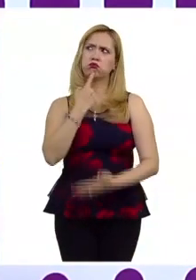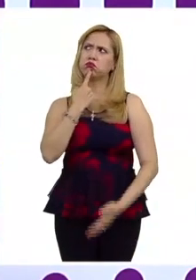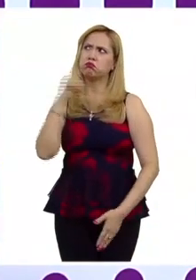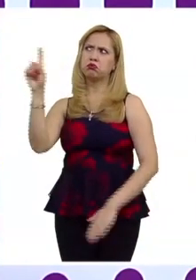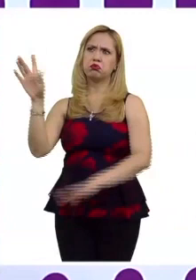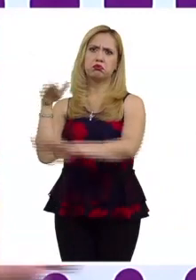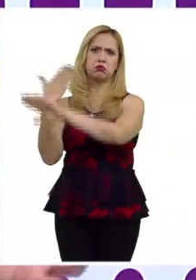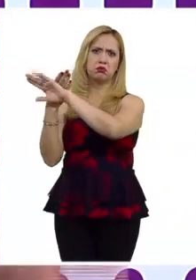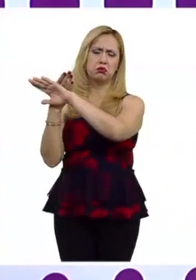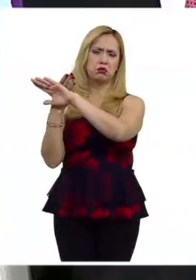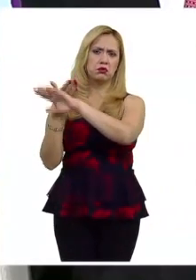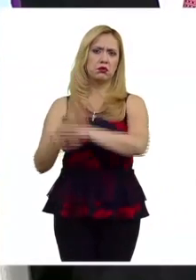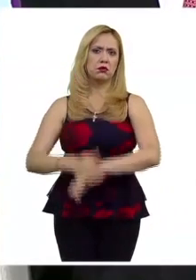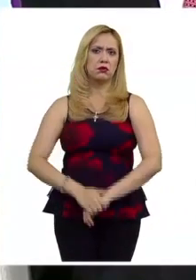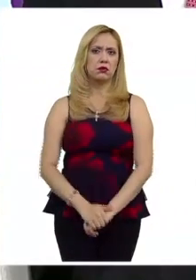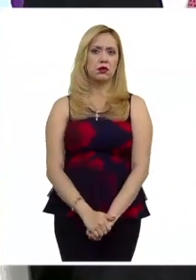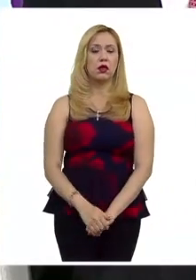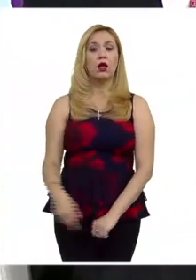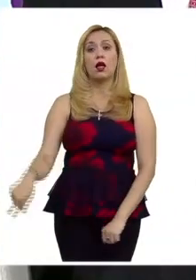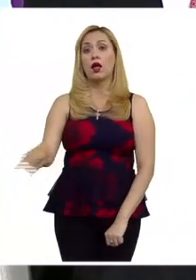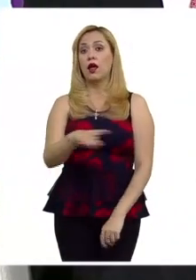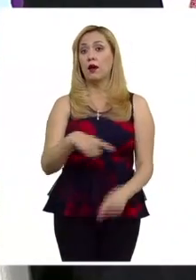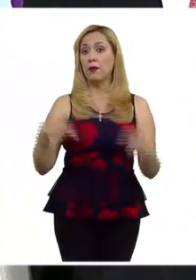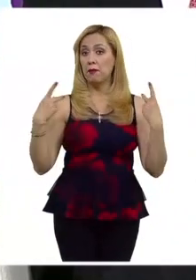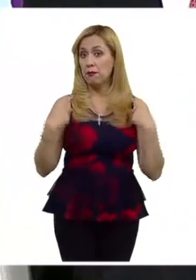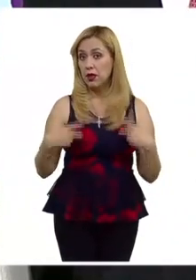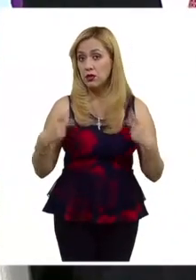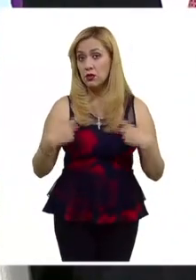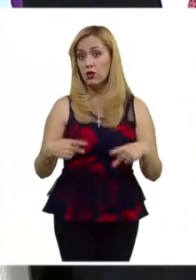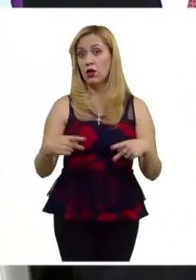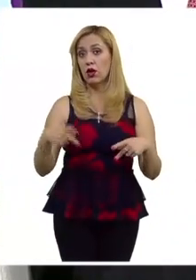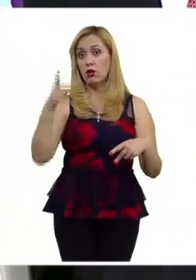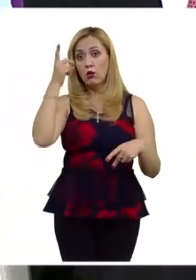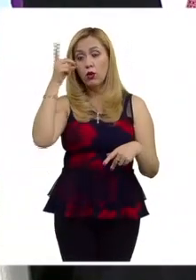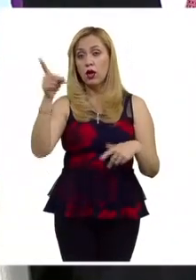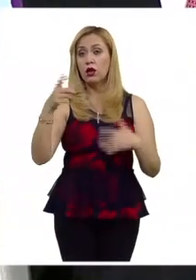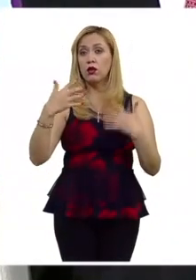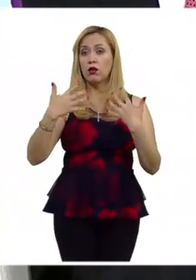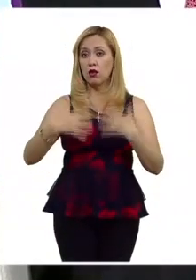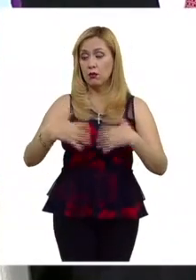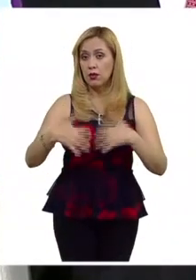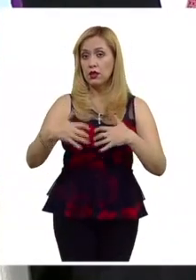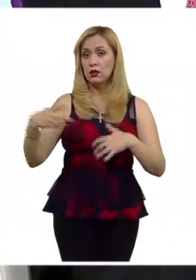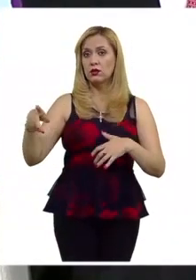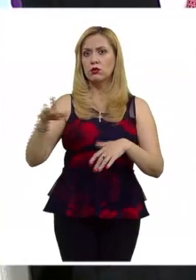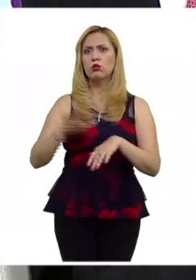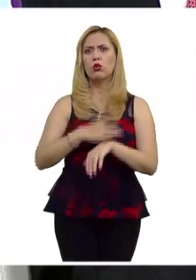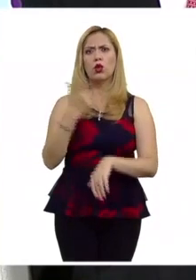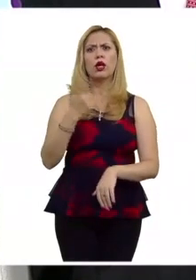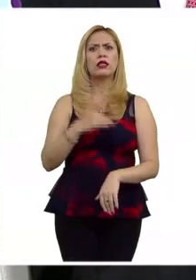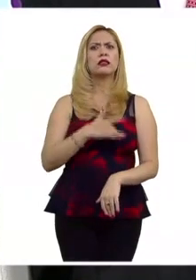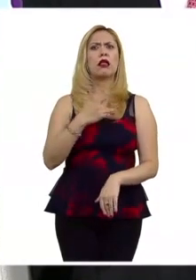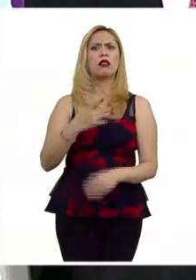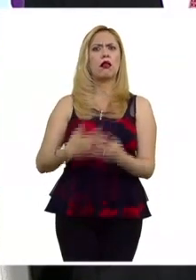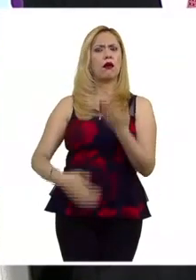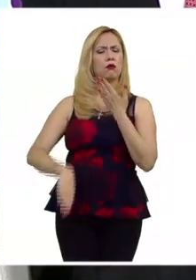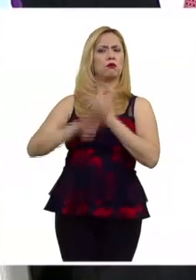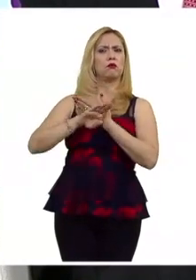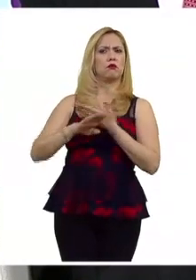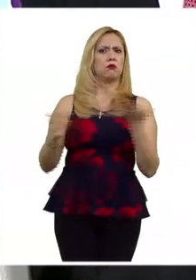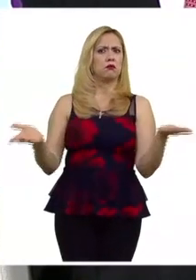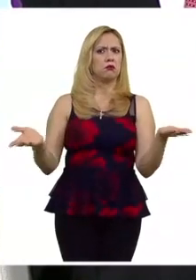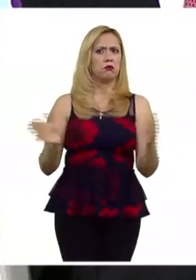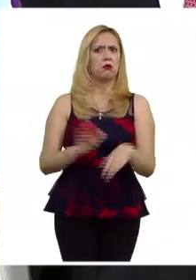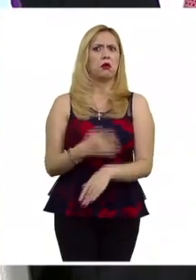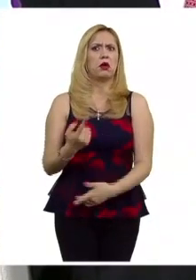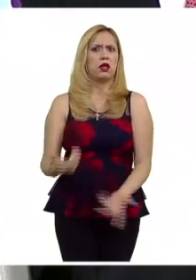eran parte de la empresa había tal vez una razón particular por la que ellos se sentían ofendidos que tuviera este